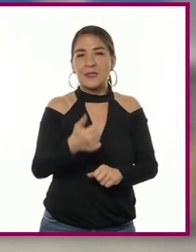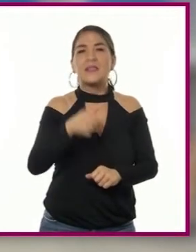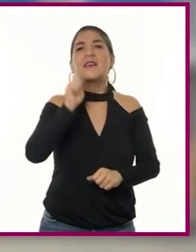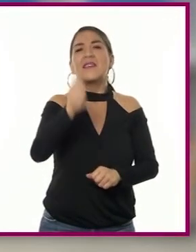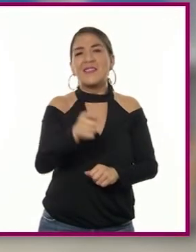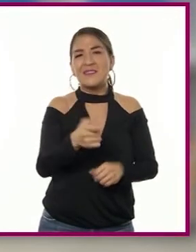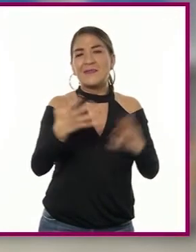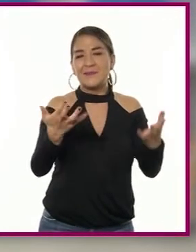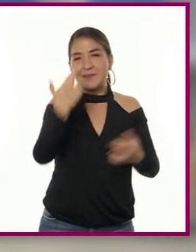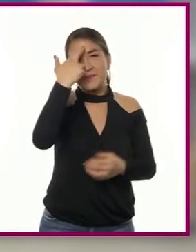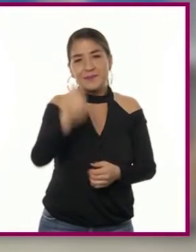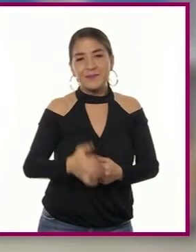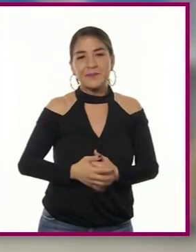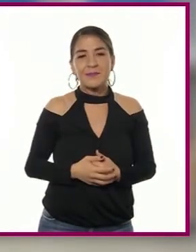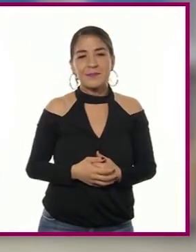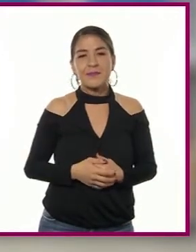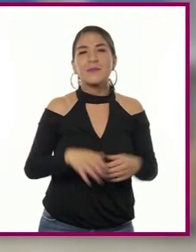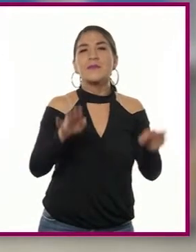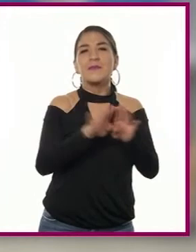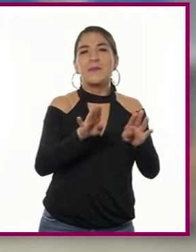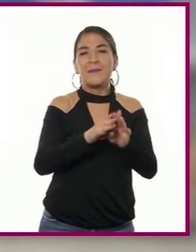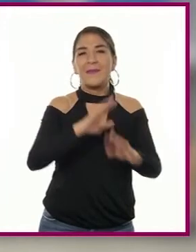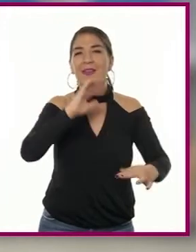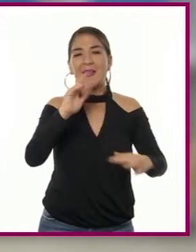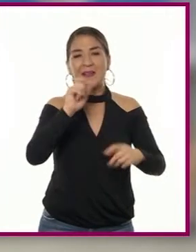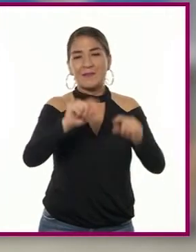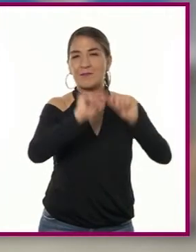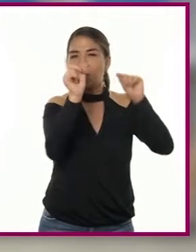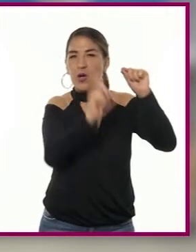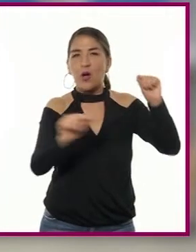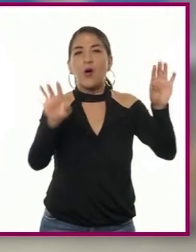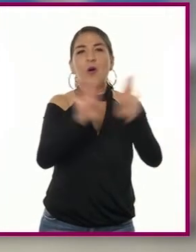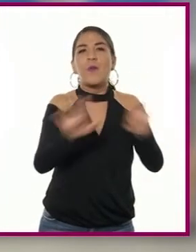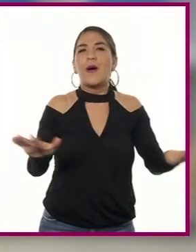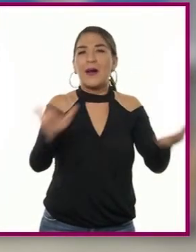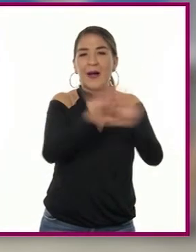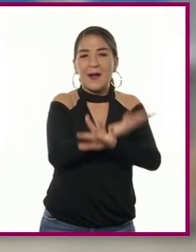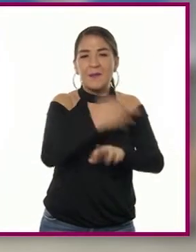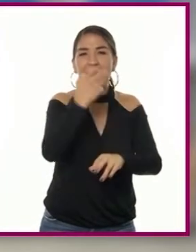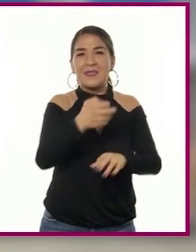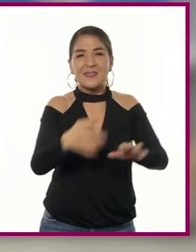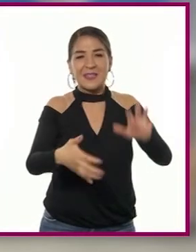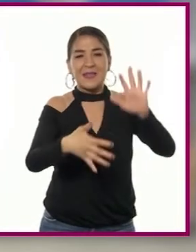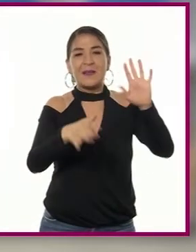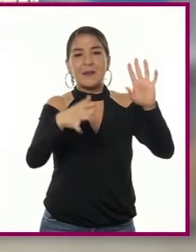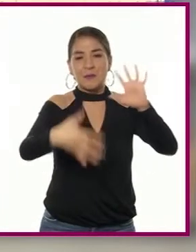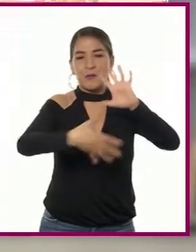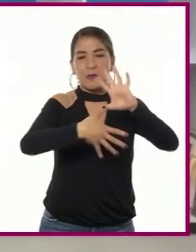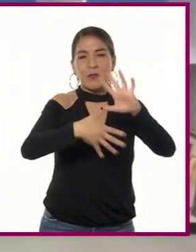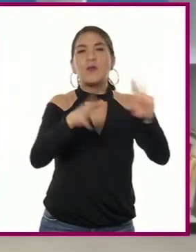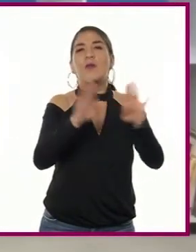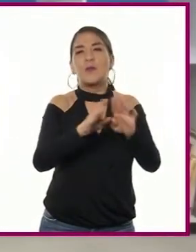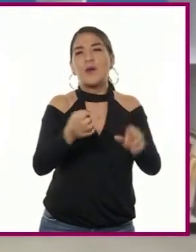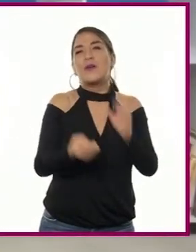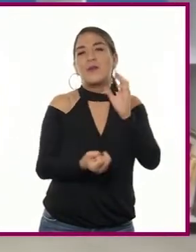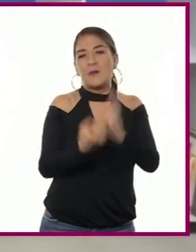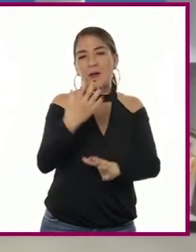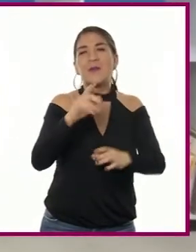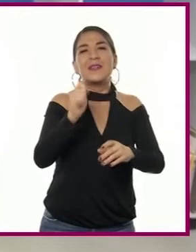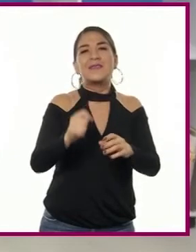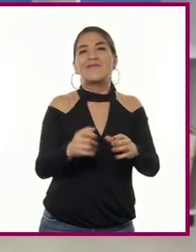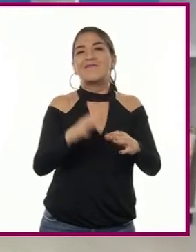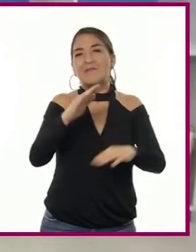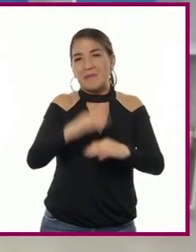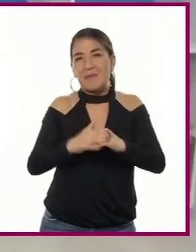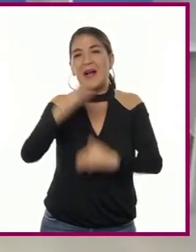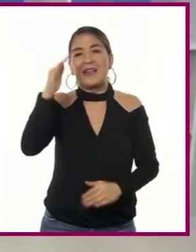mecanismo por el cual la división política de la Nueva España se modificó y el poder del virrey decreció. El ataque